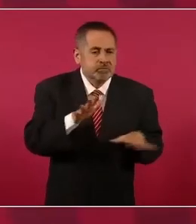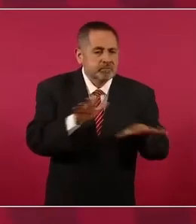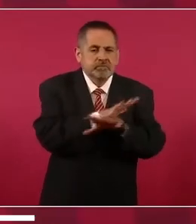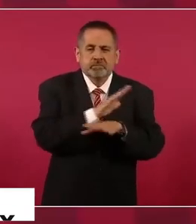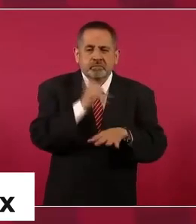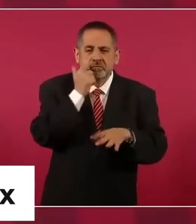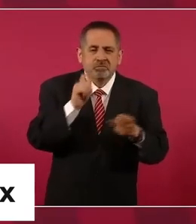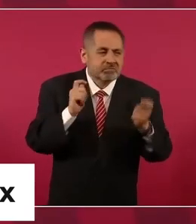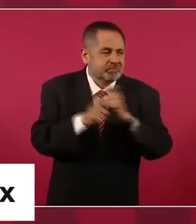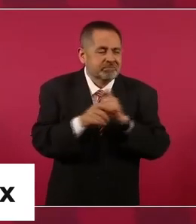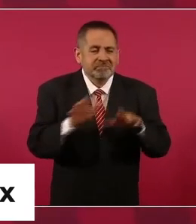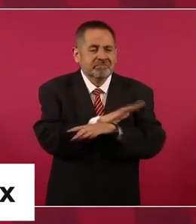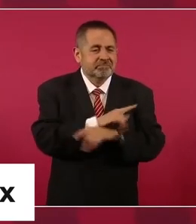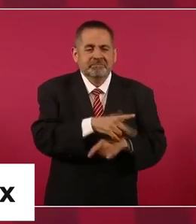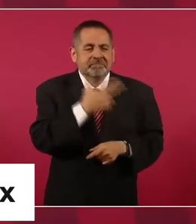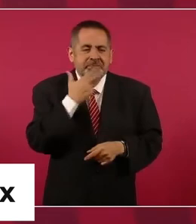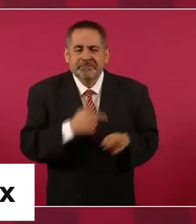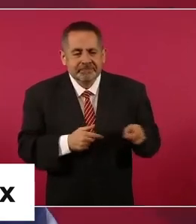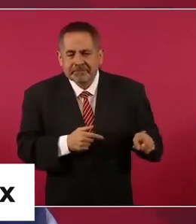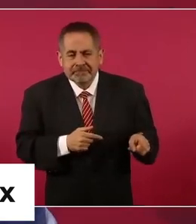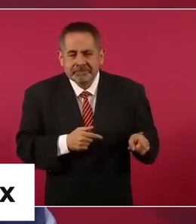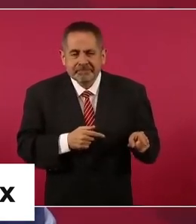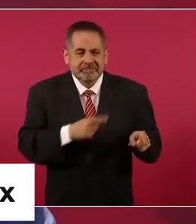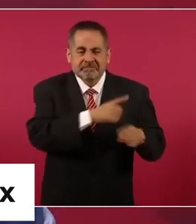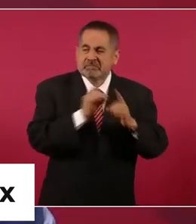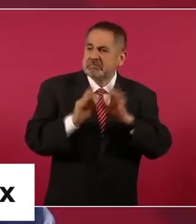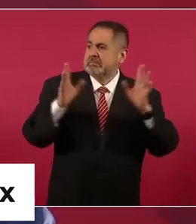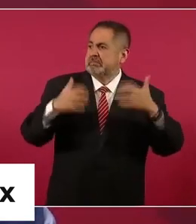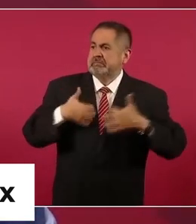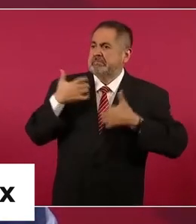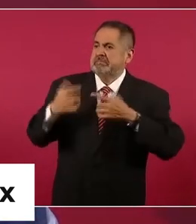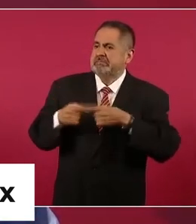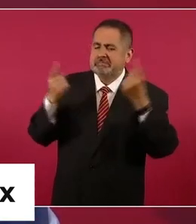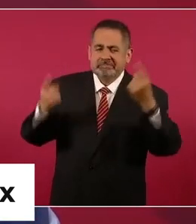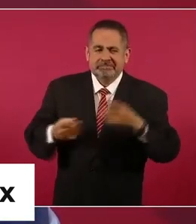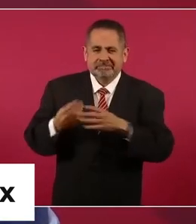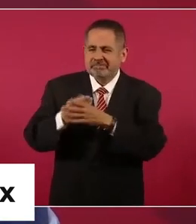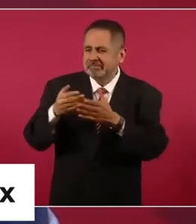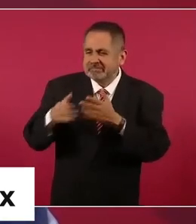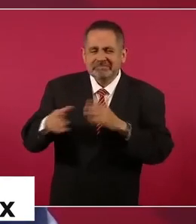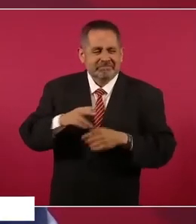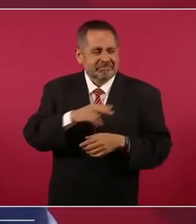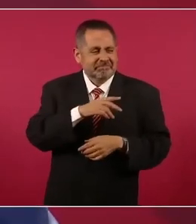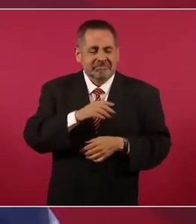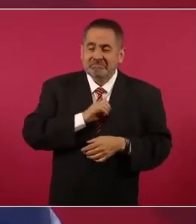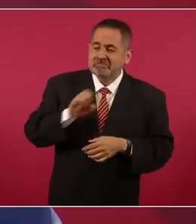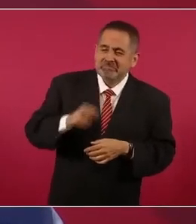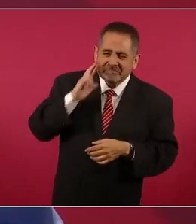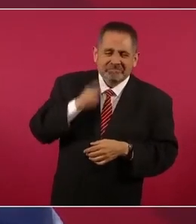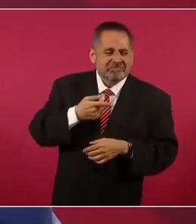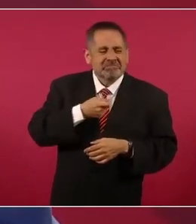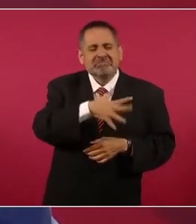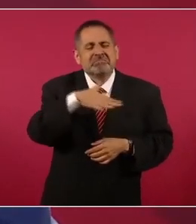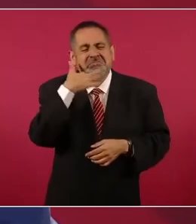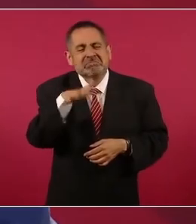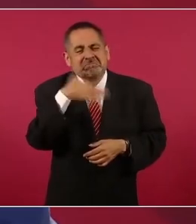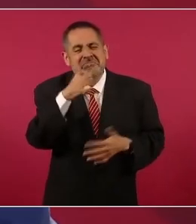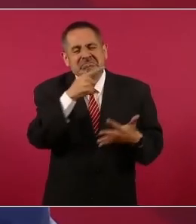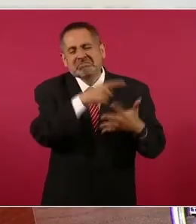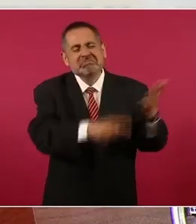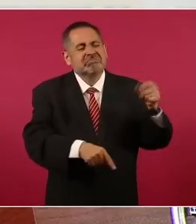transformación, los reaccionarios, clasistas, racistas, corruptos.